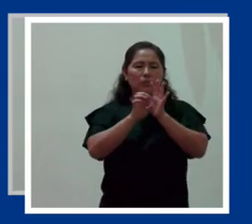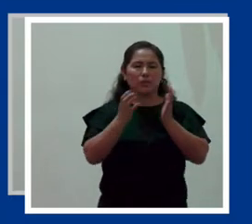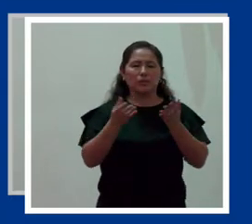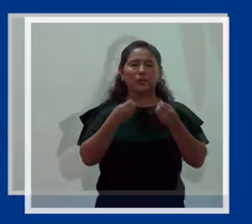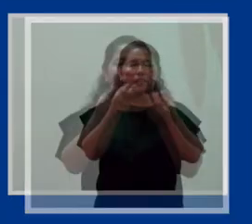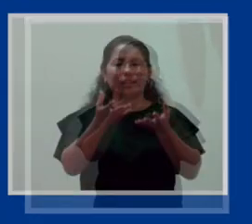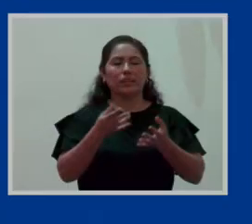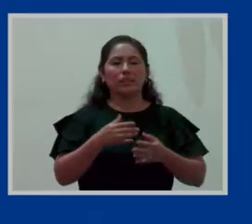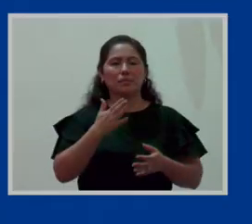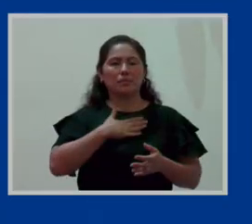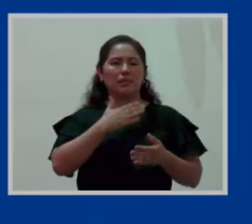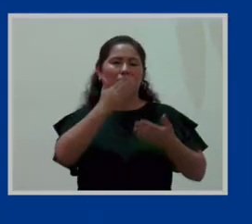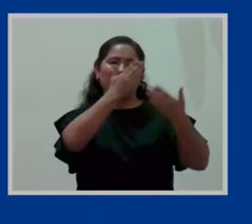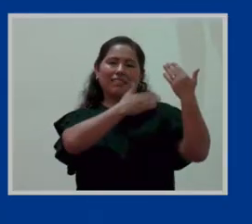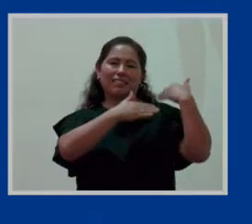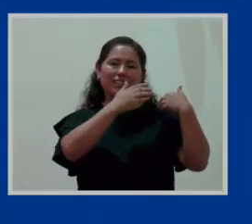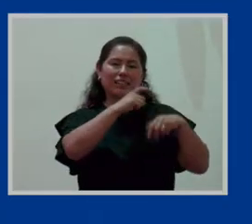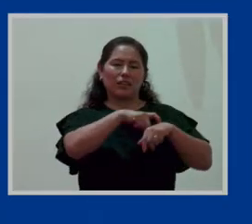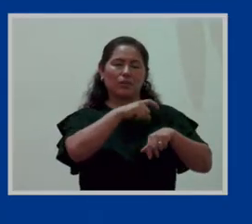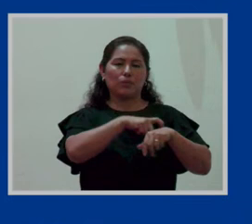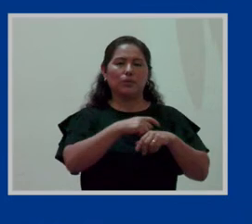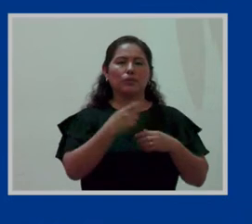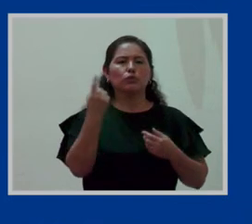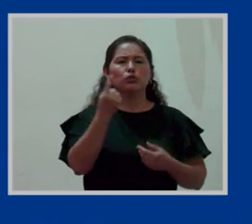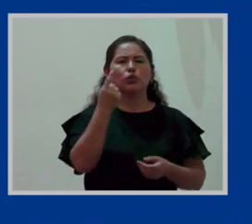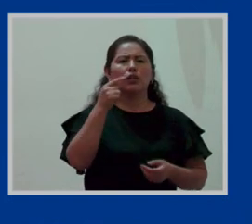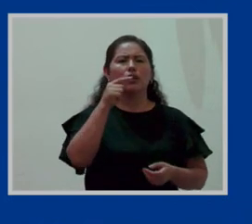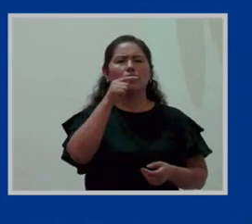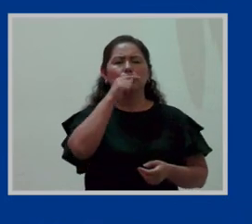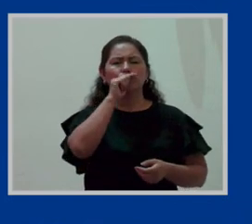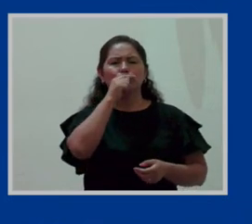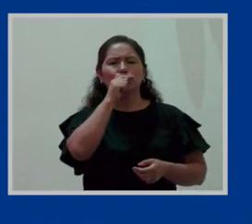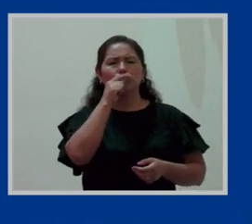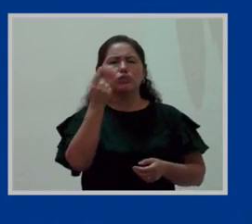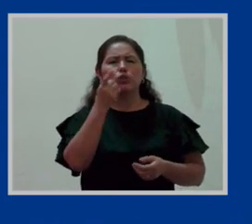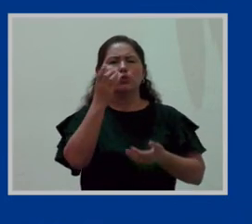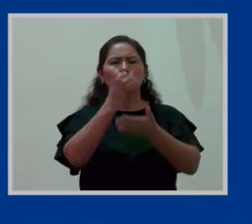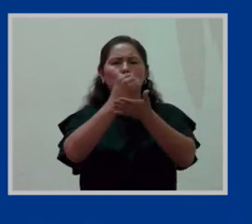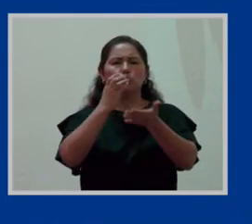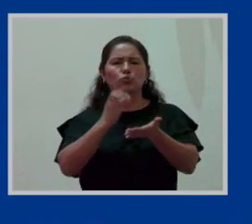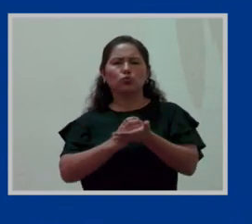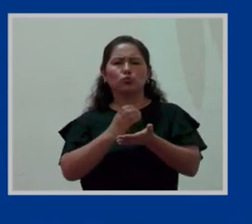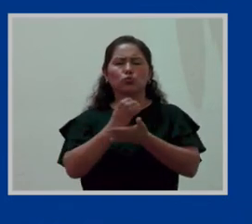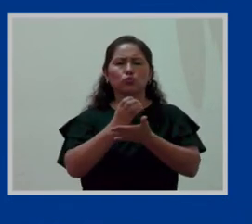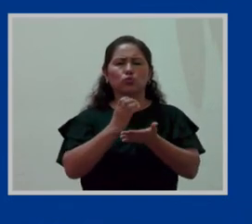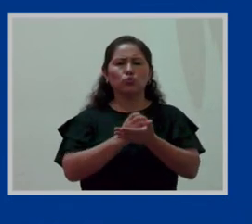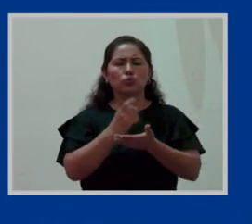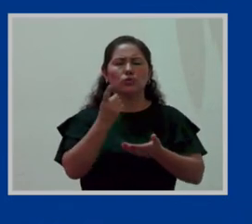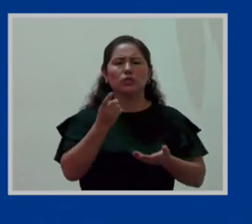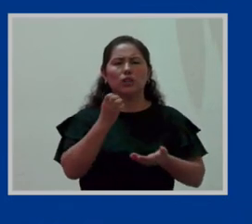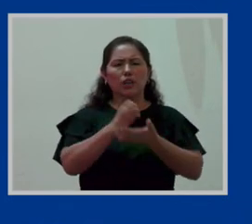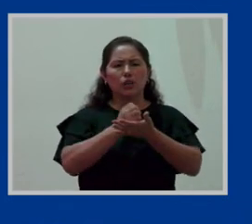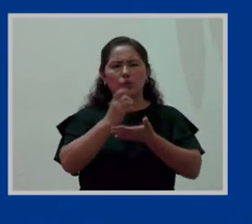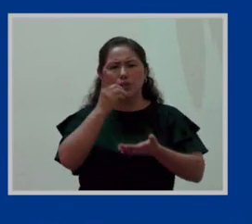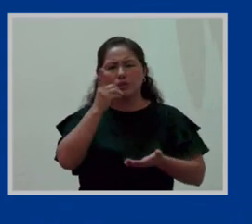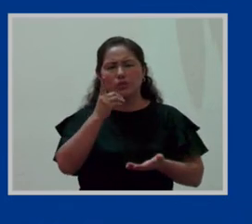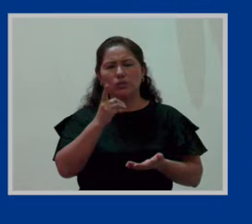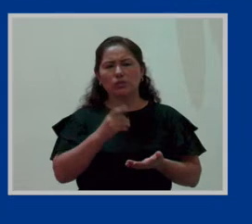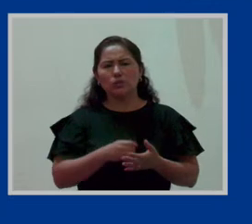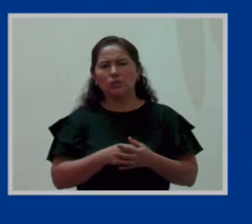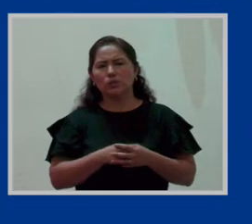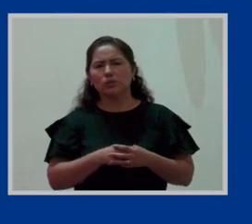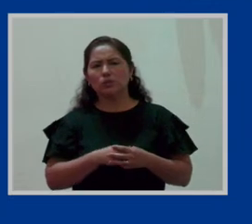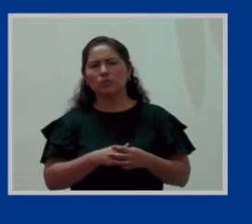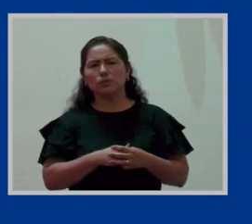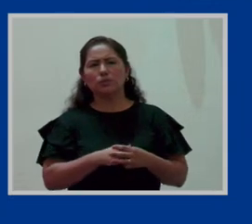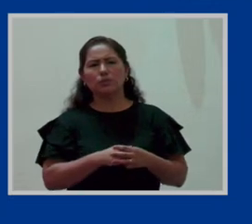en mi generación, solamente las mujeres llevaban un curso que se llamaba de educación familiar. Los varones no.